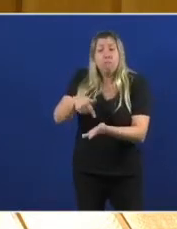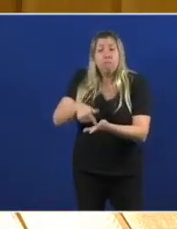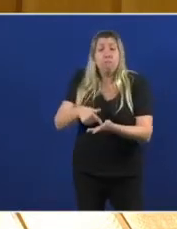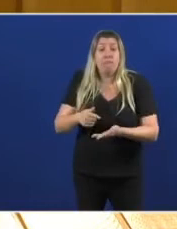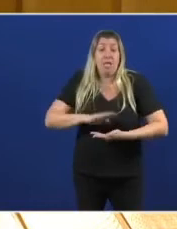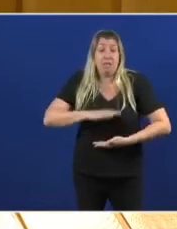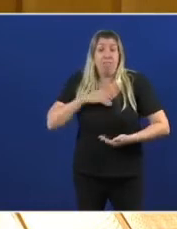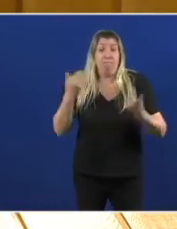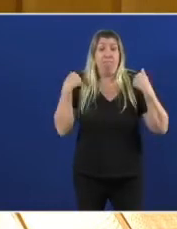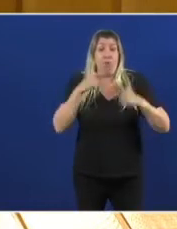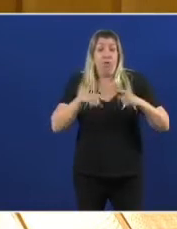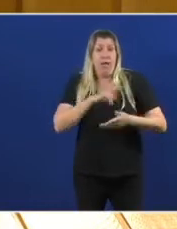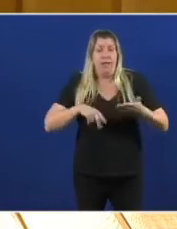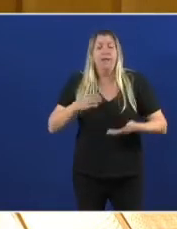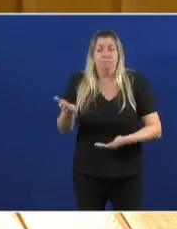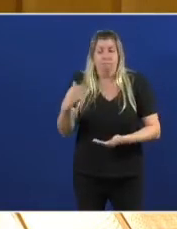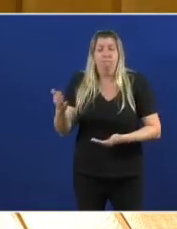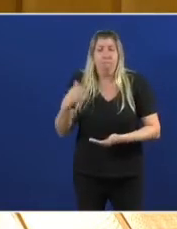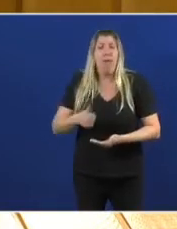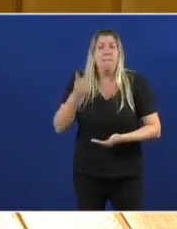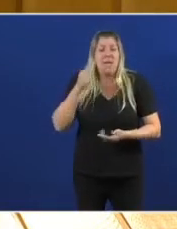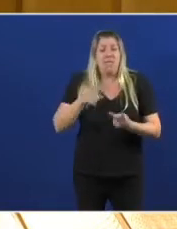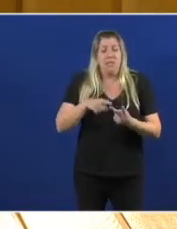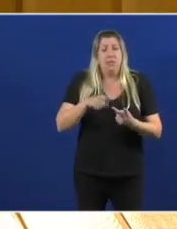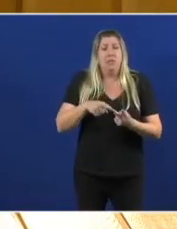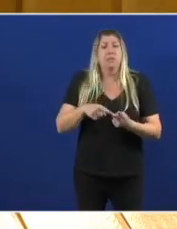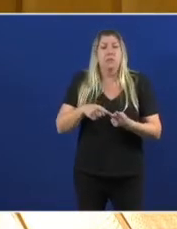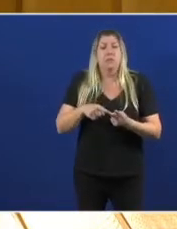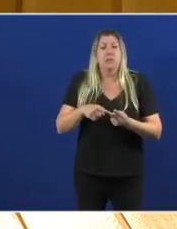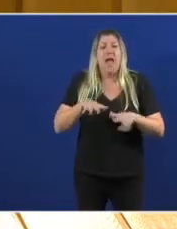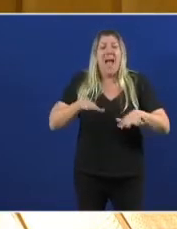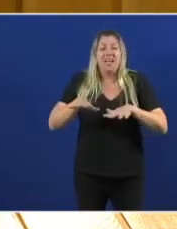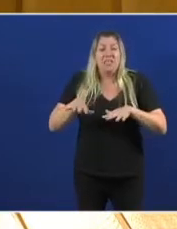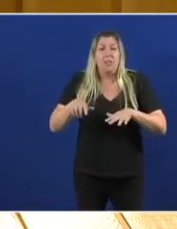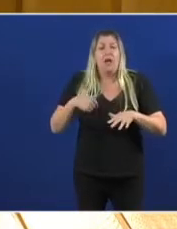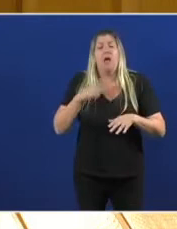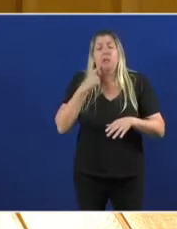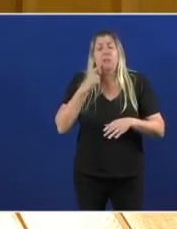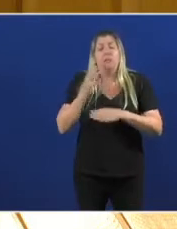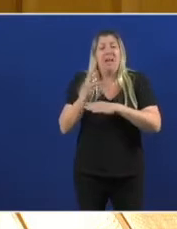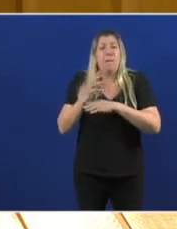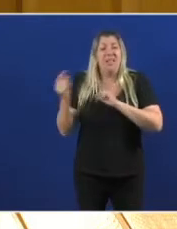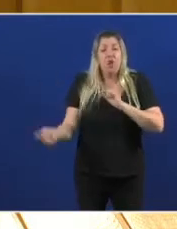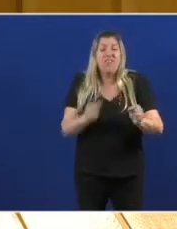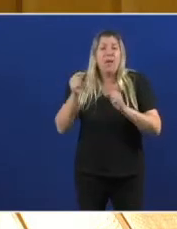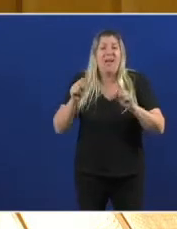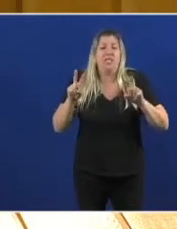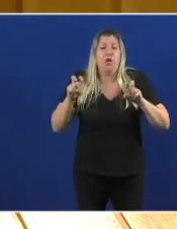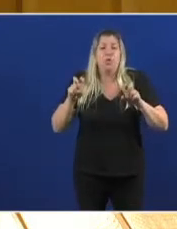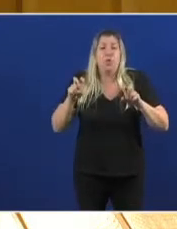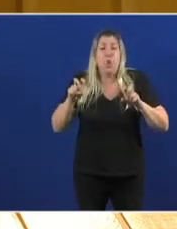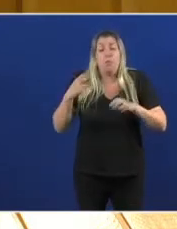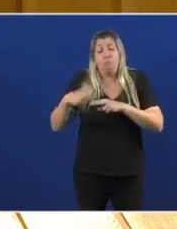E segundo Activar Unha ponencia No Parlamento Para poñer Sobre a mesa O debate Sobre un novo Estatus político